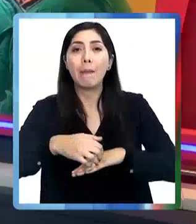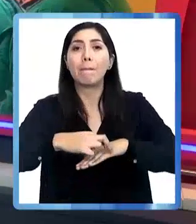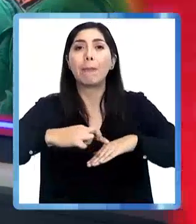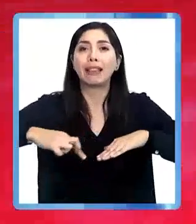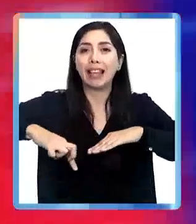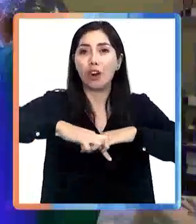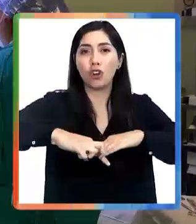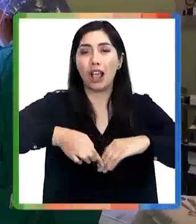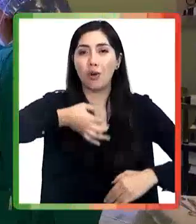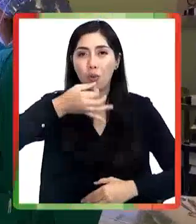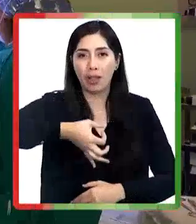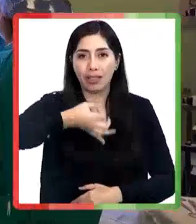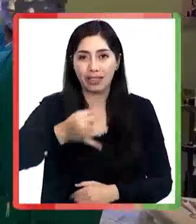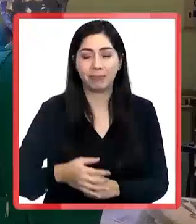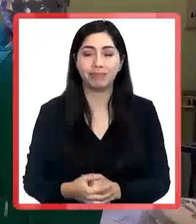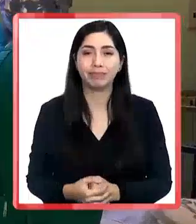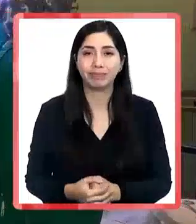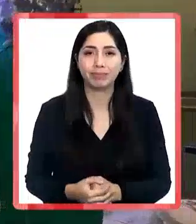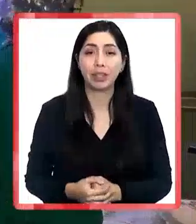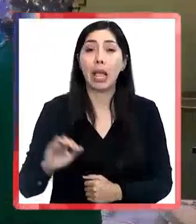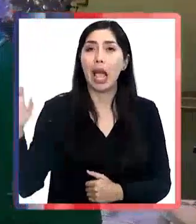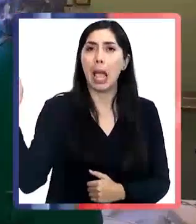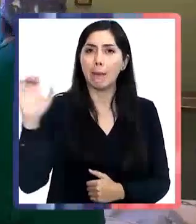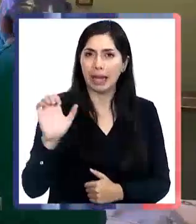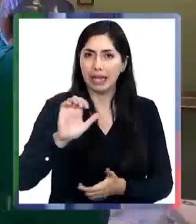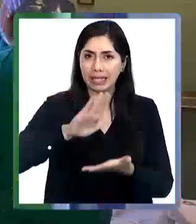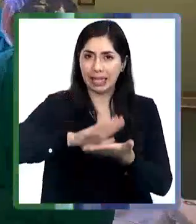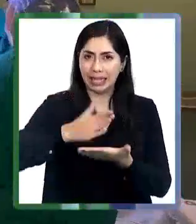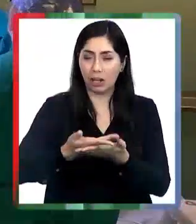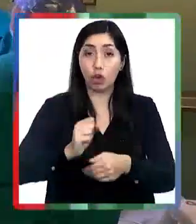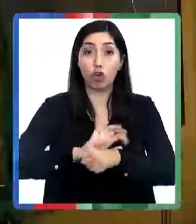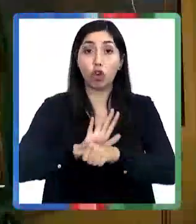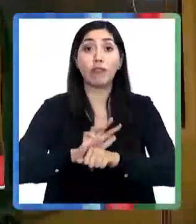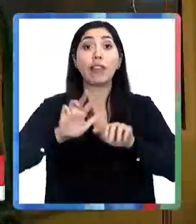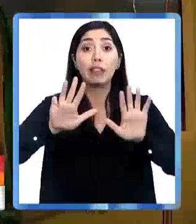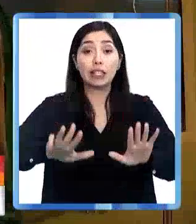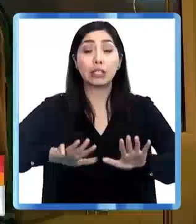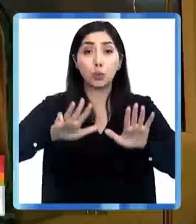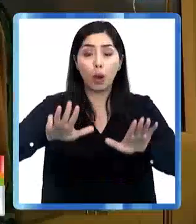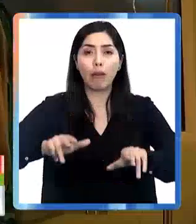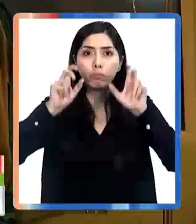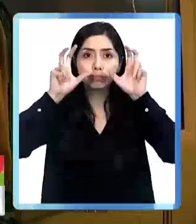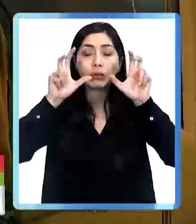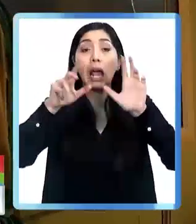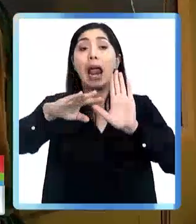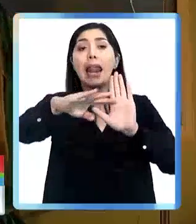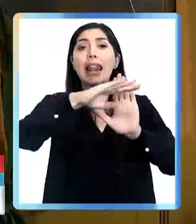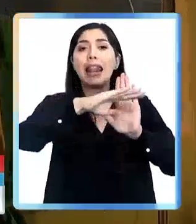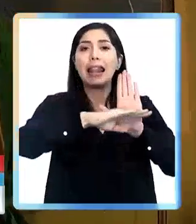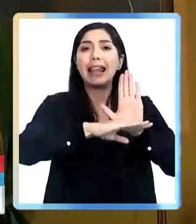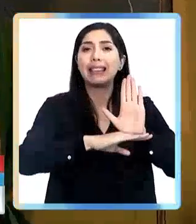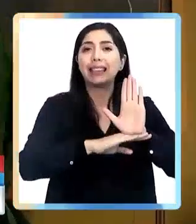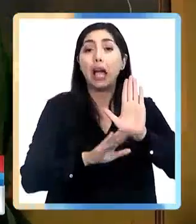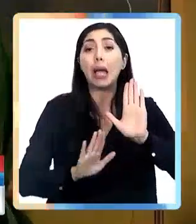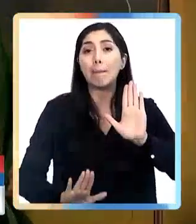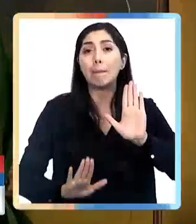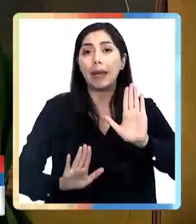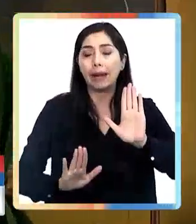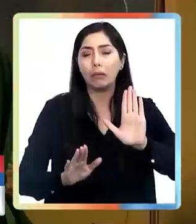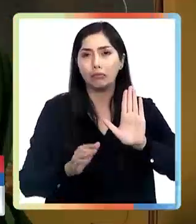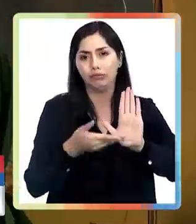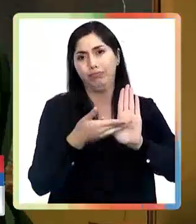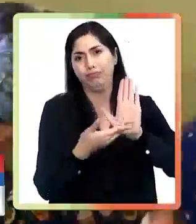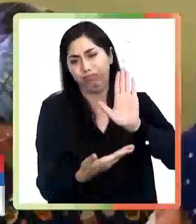nos cuenta. Producto de la emergencia sanitaria por el COVID-19, las listas de espera en el sector salud se vieron acentuadas.